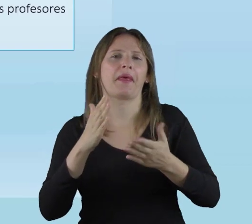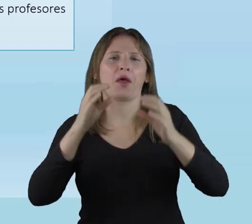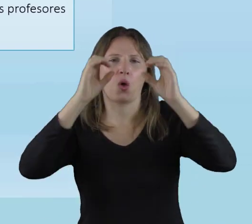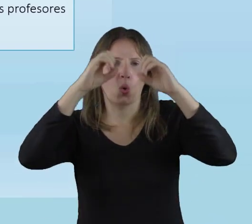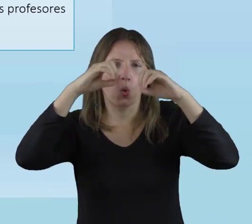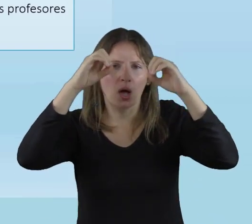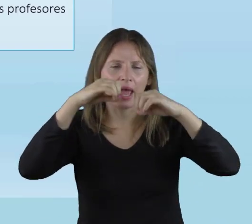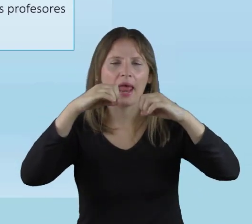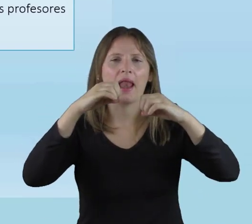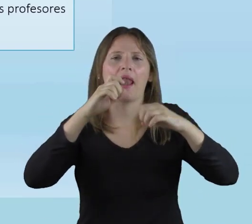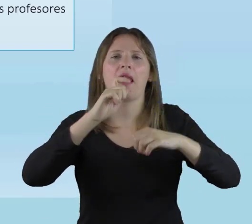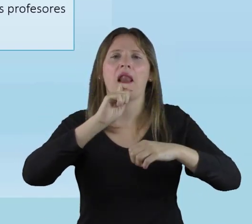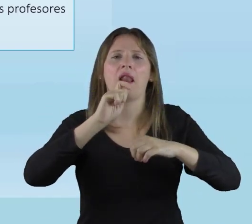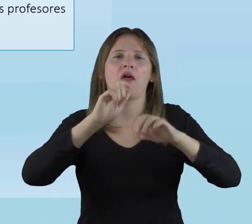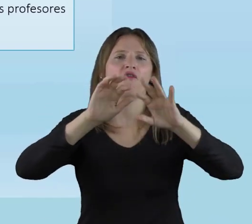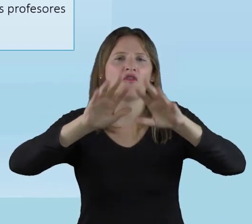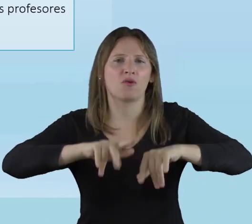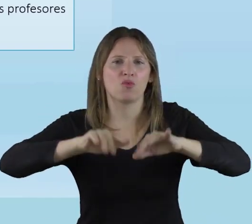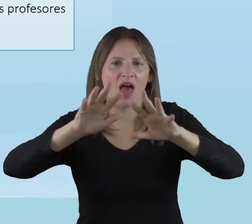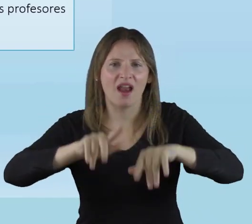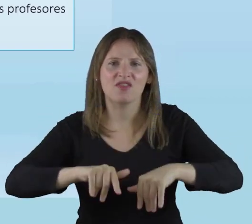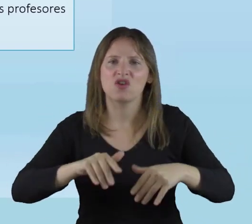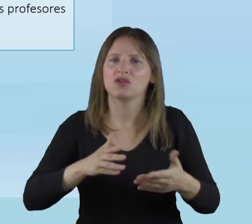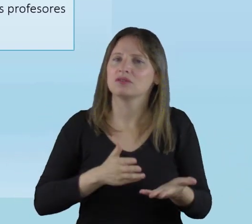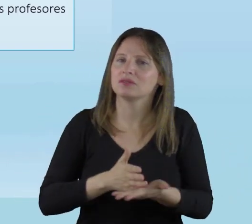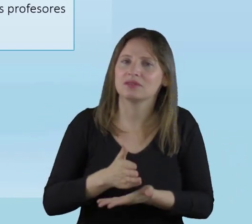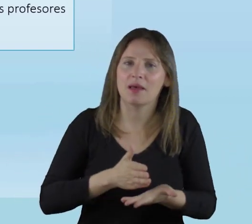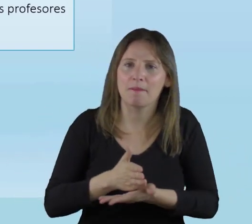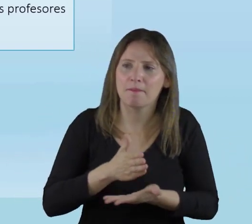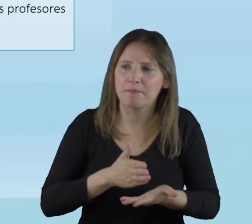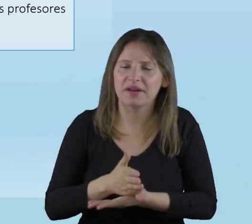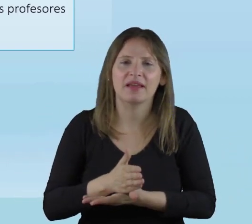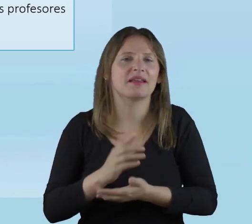cuestionarios a través del Google, formulario Google,